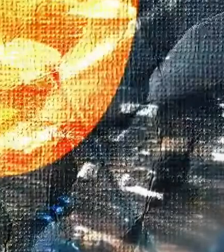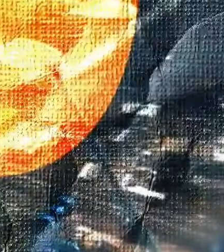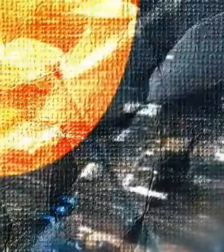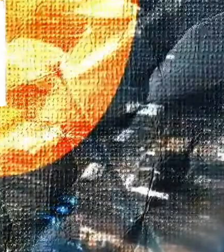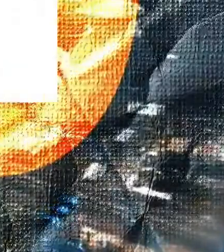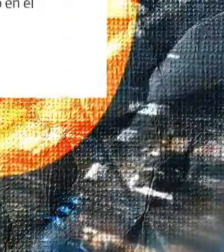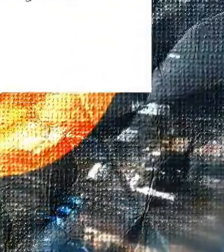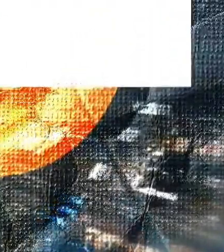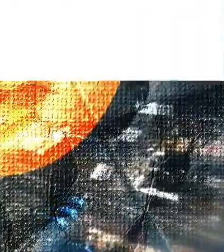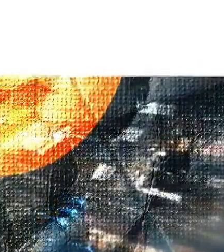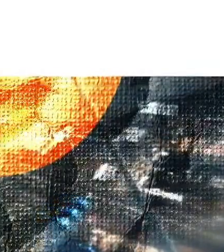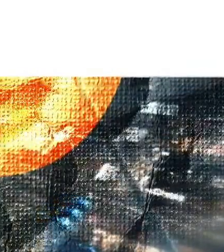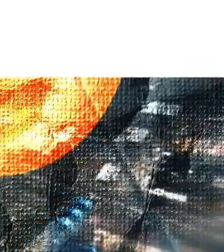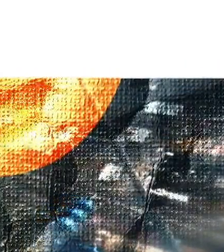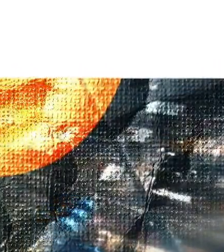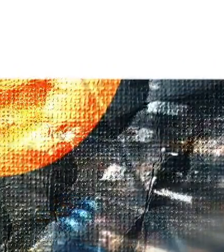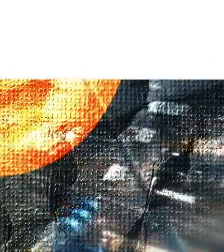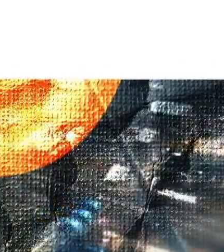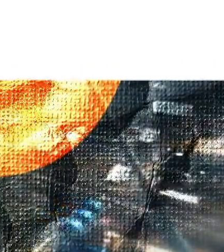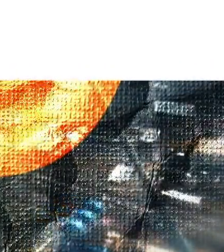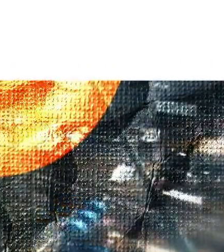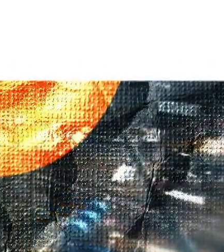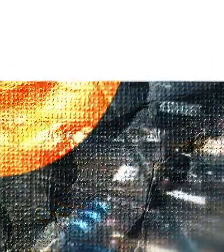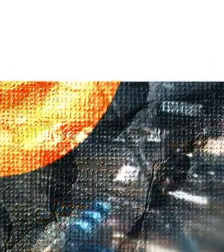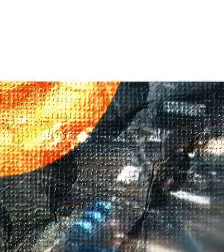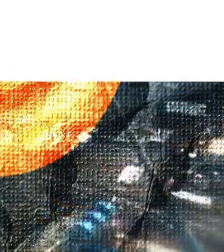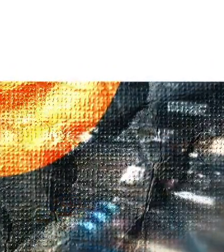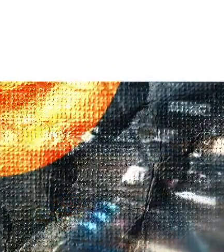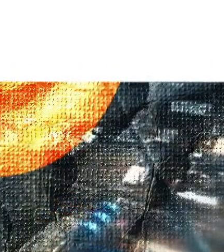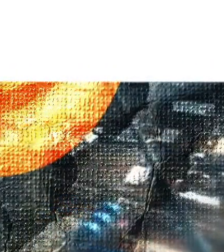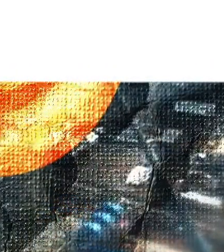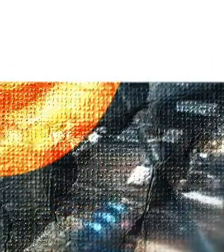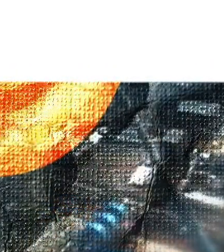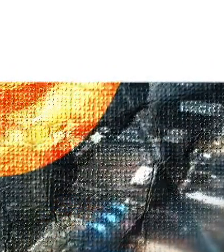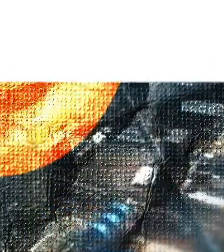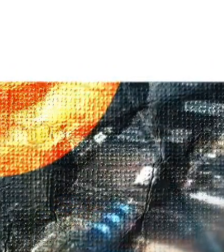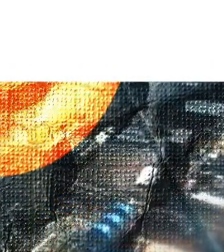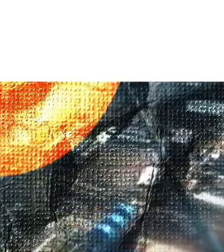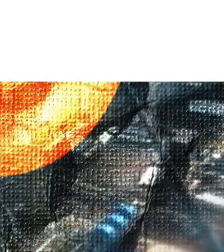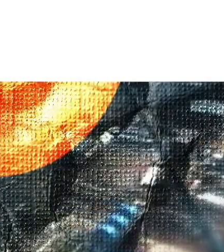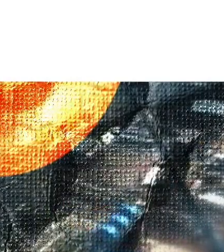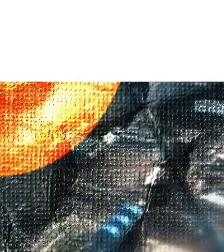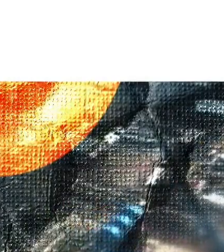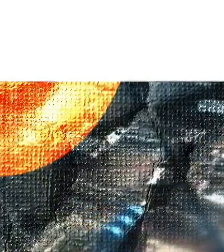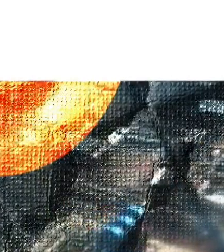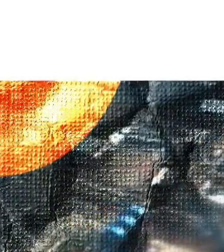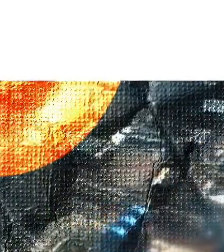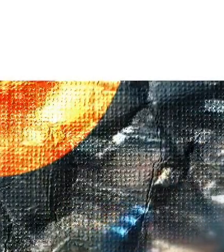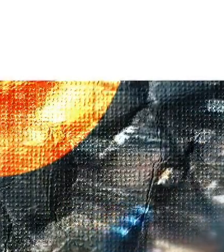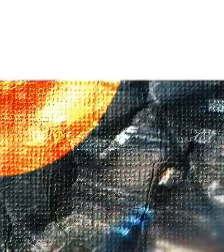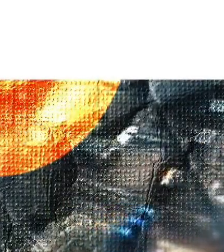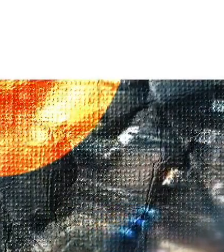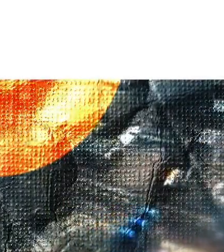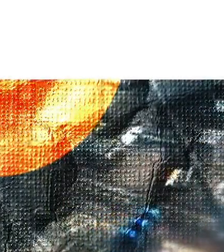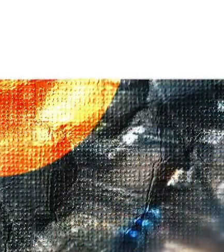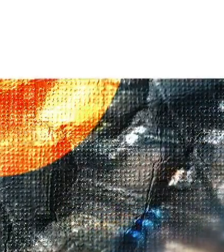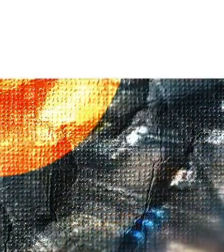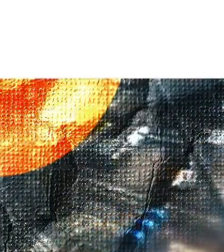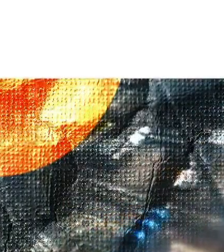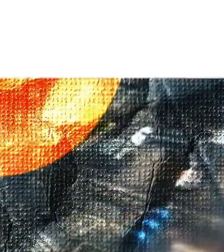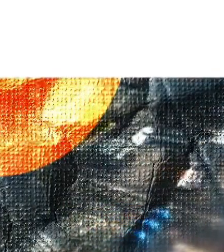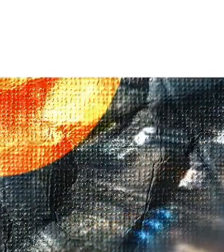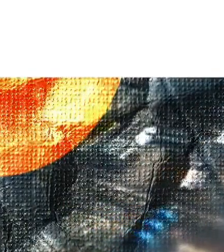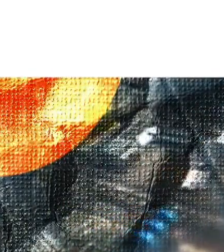venta al gobierno de México que llevará a cabo nuevas inversiones en nuestro país para reafirmar su liderazgo en el desarrollo de